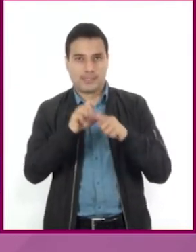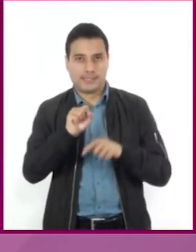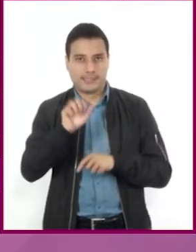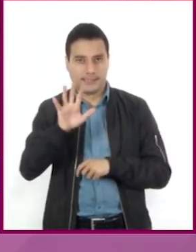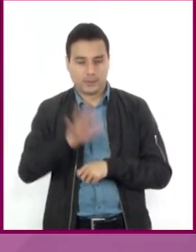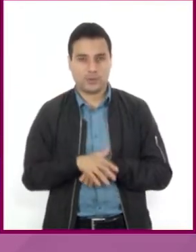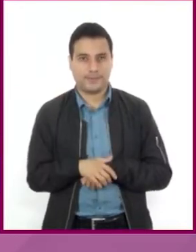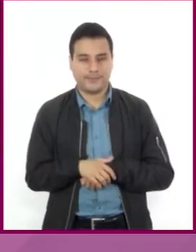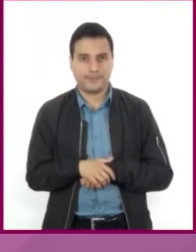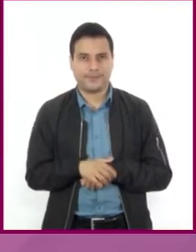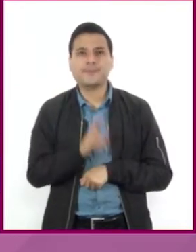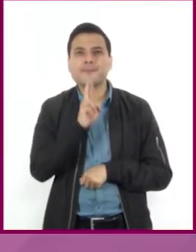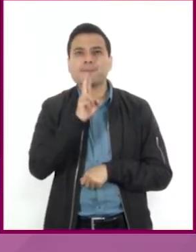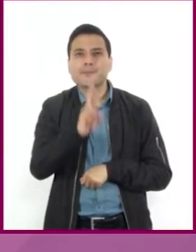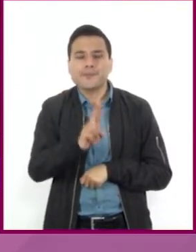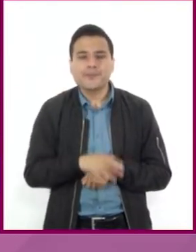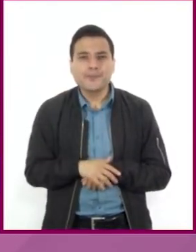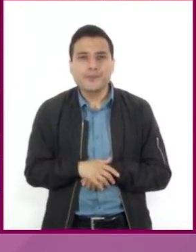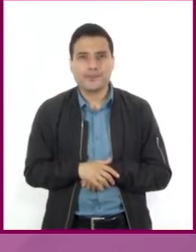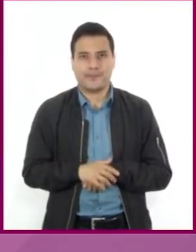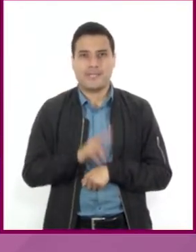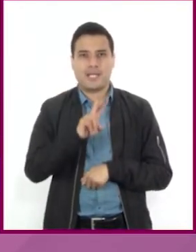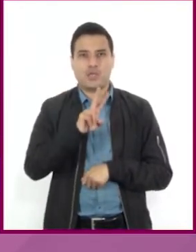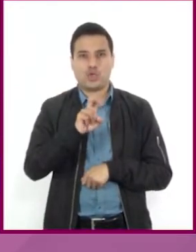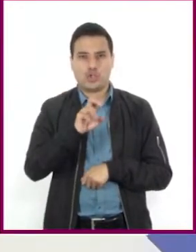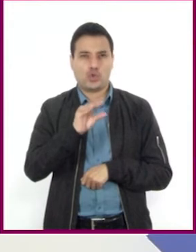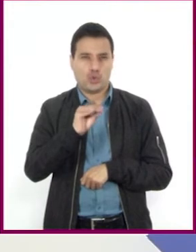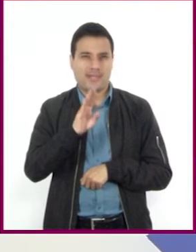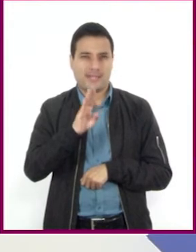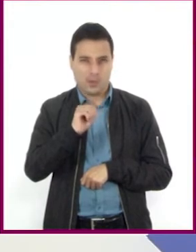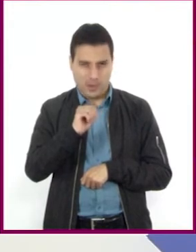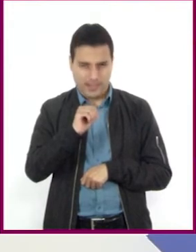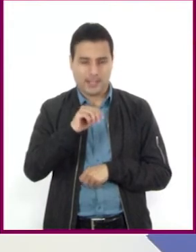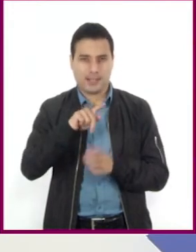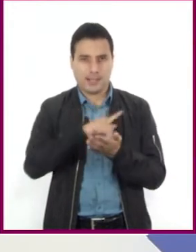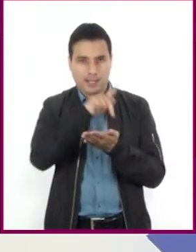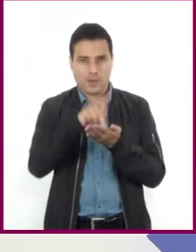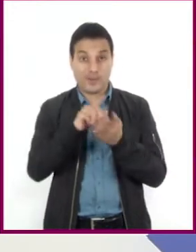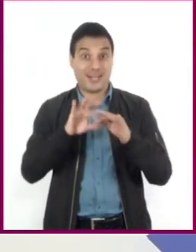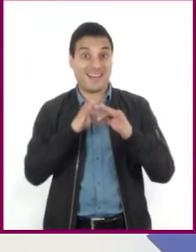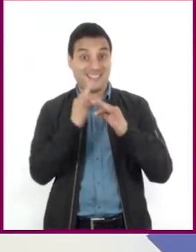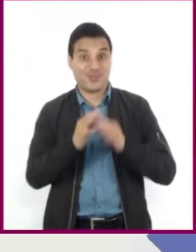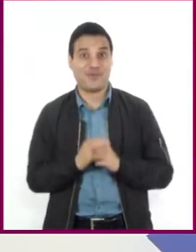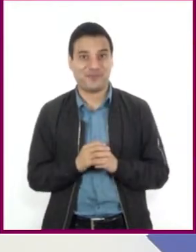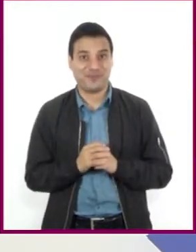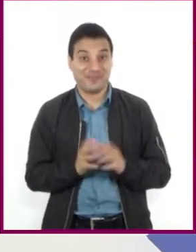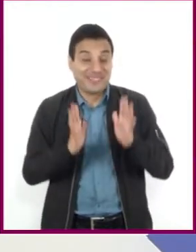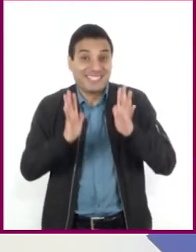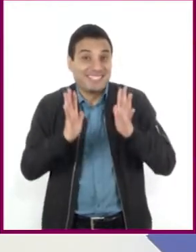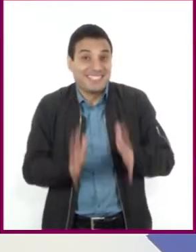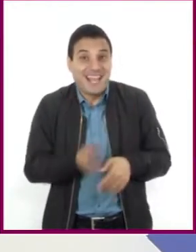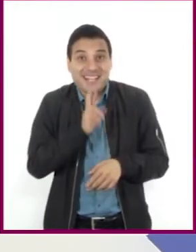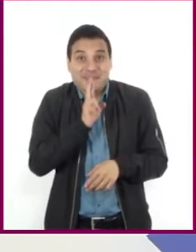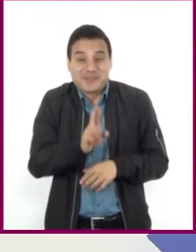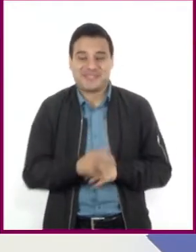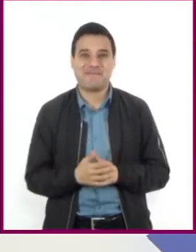multiplicación da 299 kilómetros. ¡Listo! Tienen su resultado.